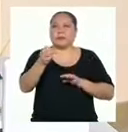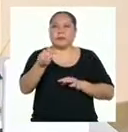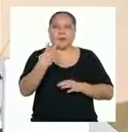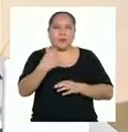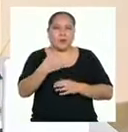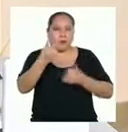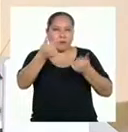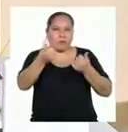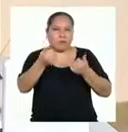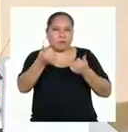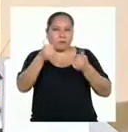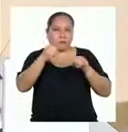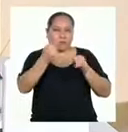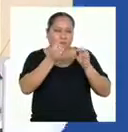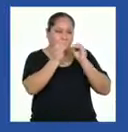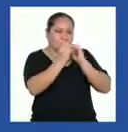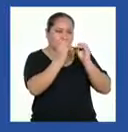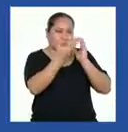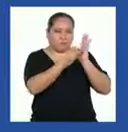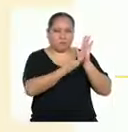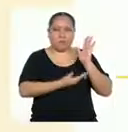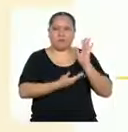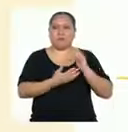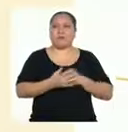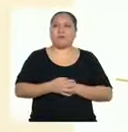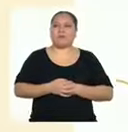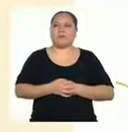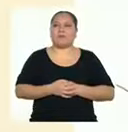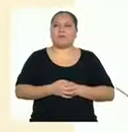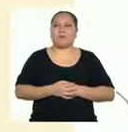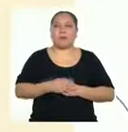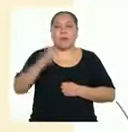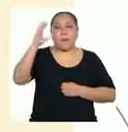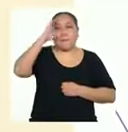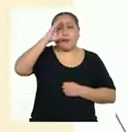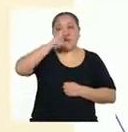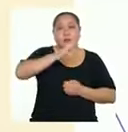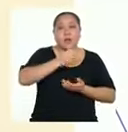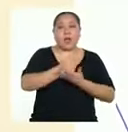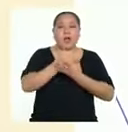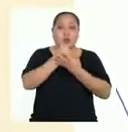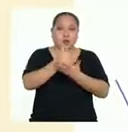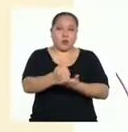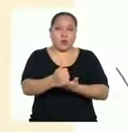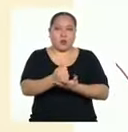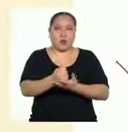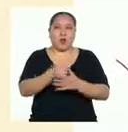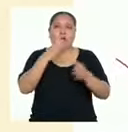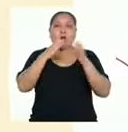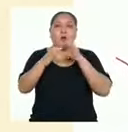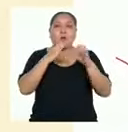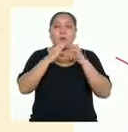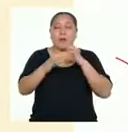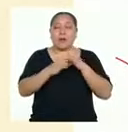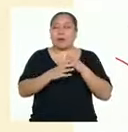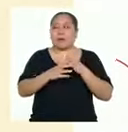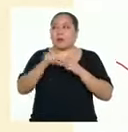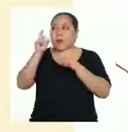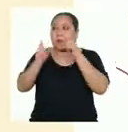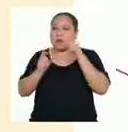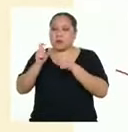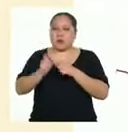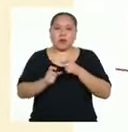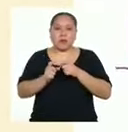qué les parece después de estas correcciones. Busca ayuda. Conversa con las personas que están a tu